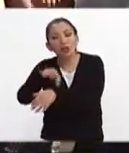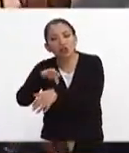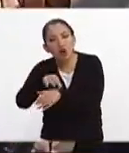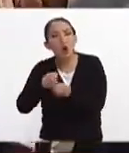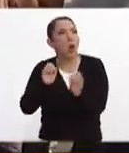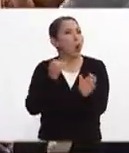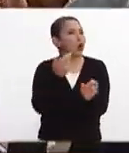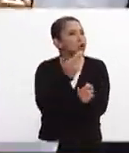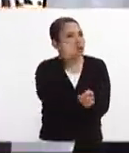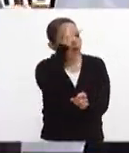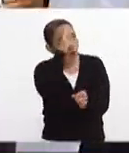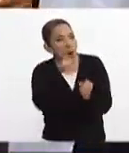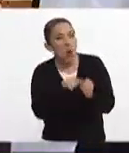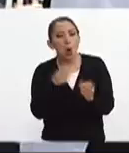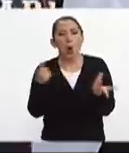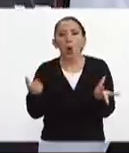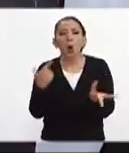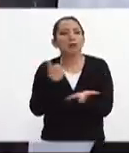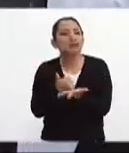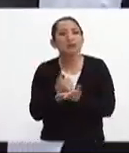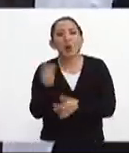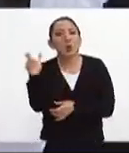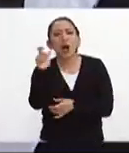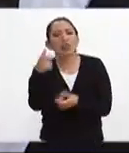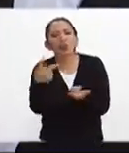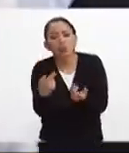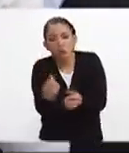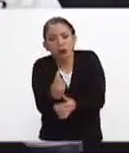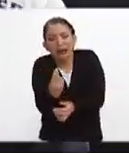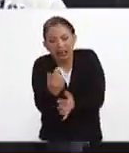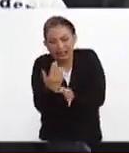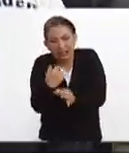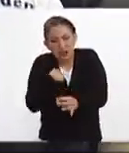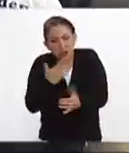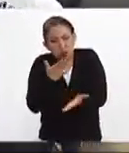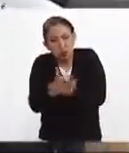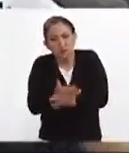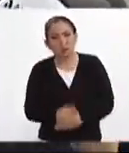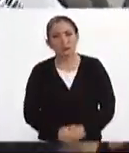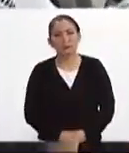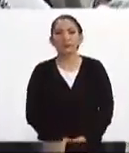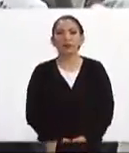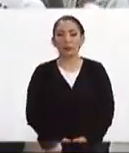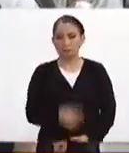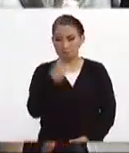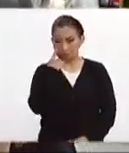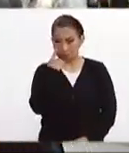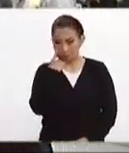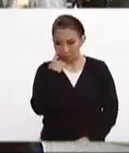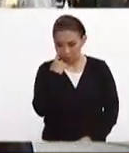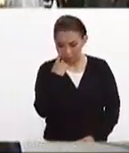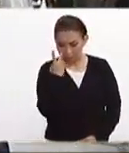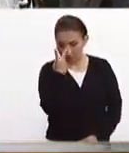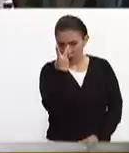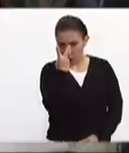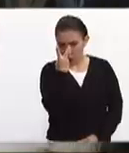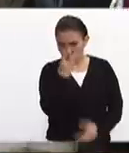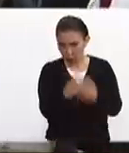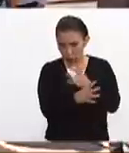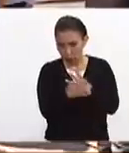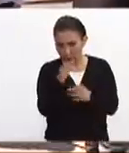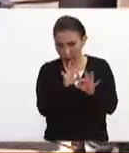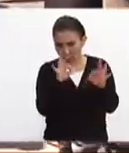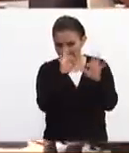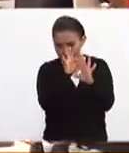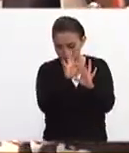ir con alguien profesional que nos ayude a enfrentar una pérdida mira yo te diría que hay dos dos cosas